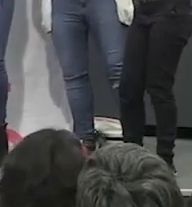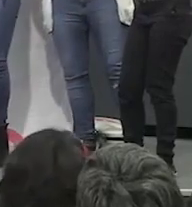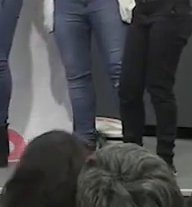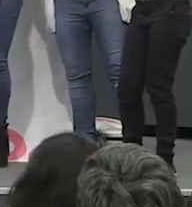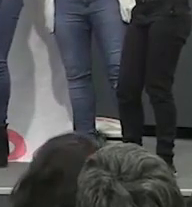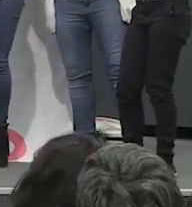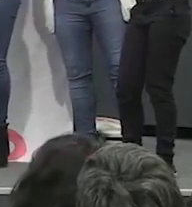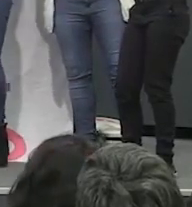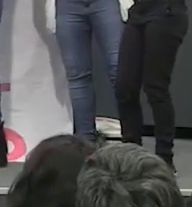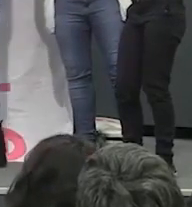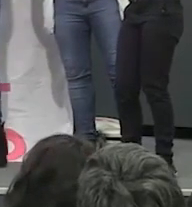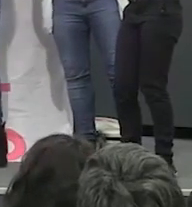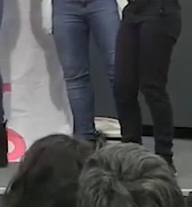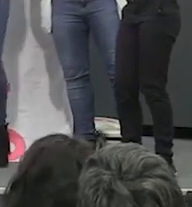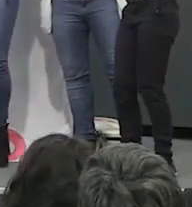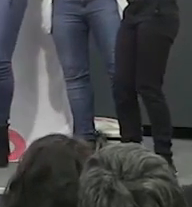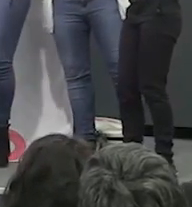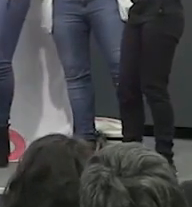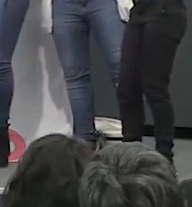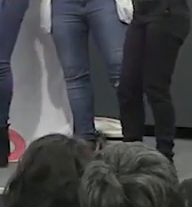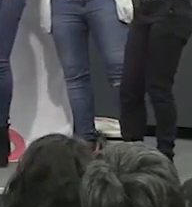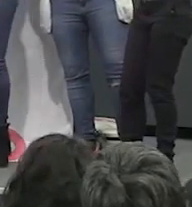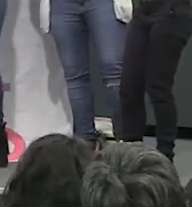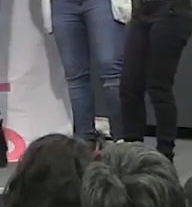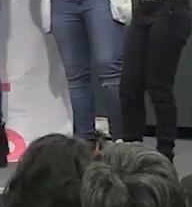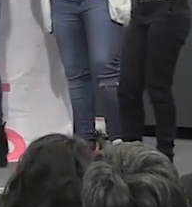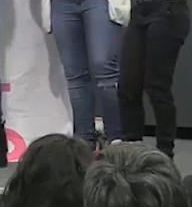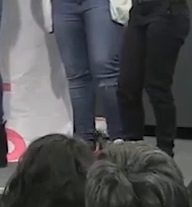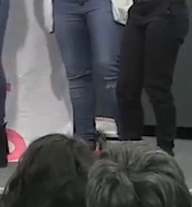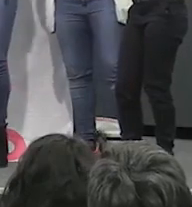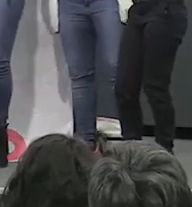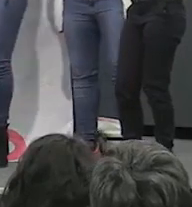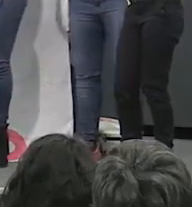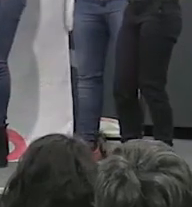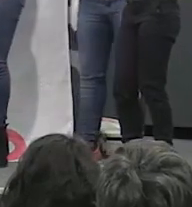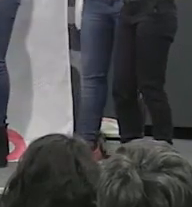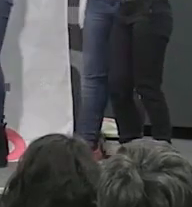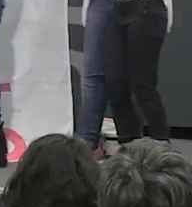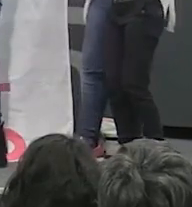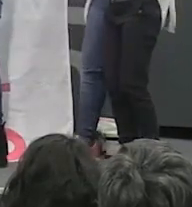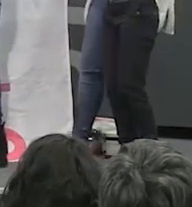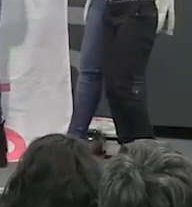caliente Mis señas de identidad No hay río que se la lleve